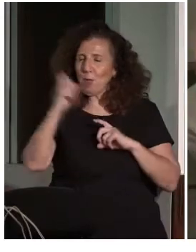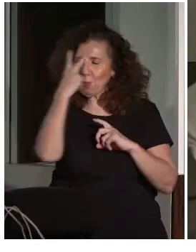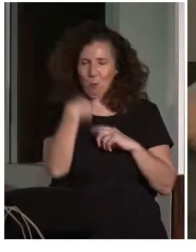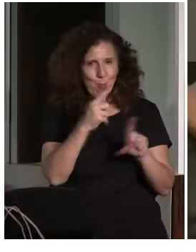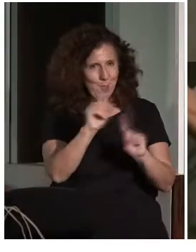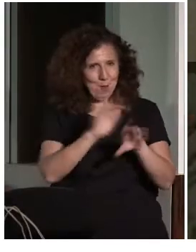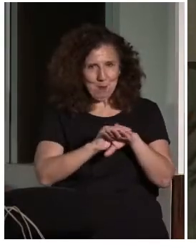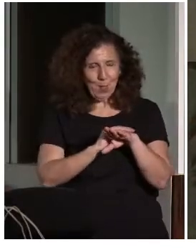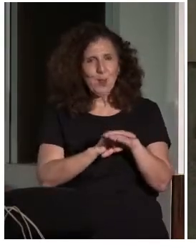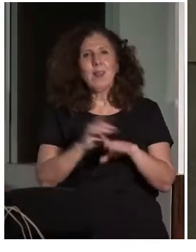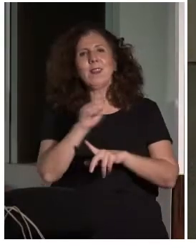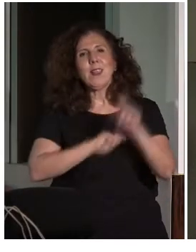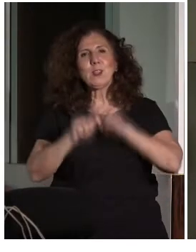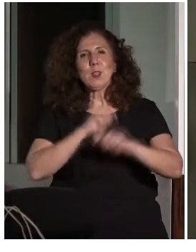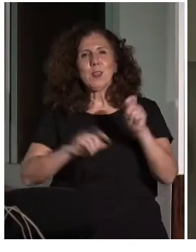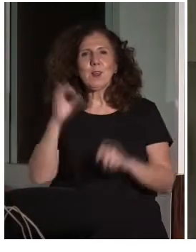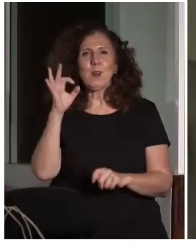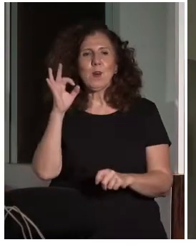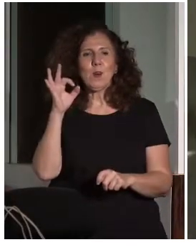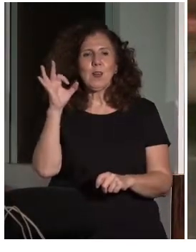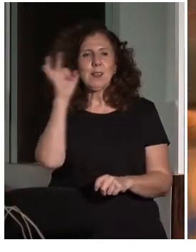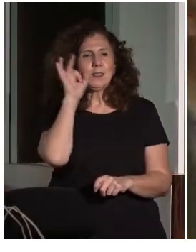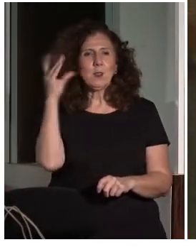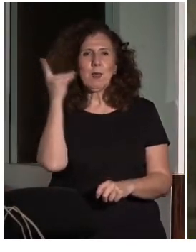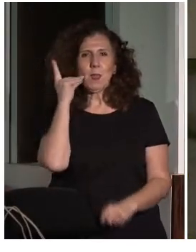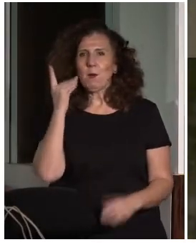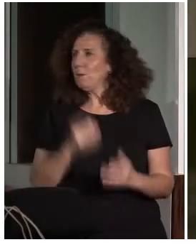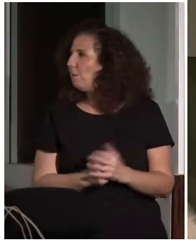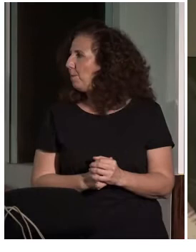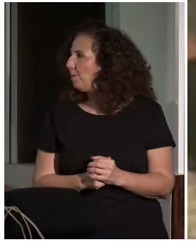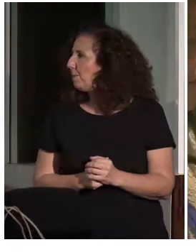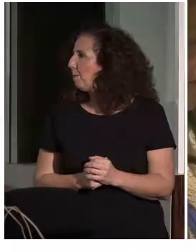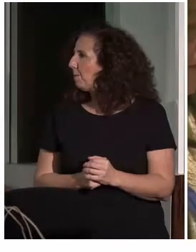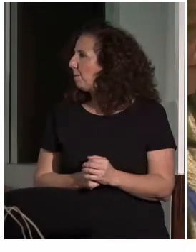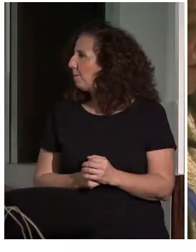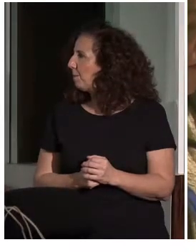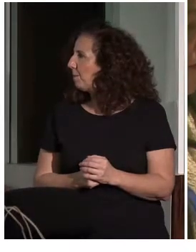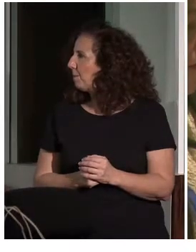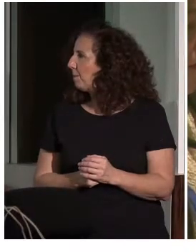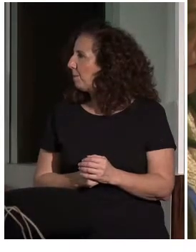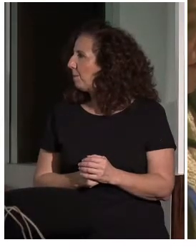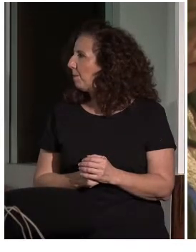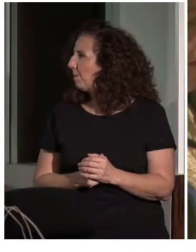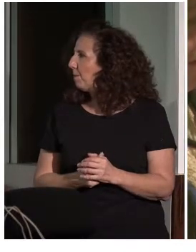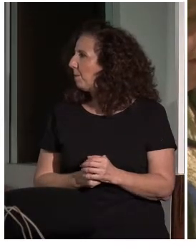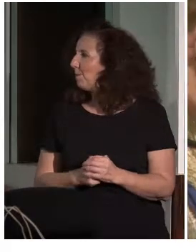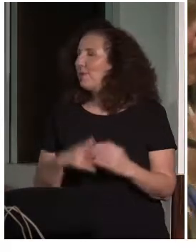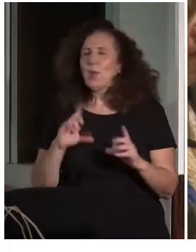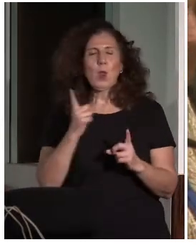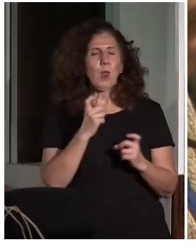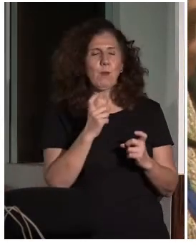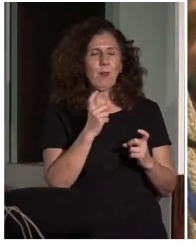de síndrome Down. ¿Quieres el pasador? ¿Para pasar la diapositiva? No creo que la vayamos a poner. Vale. Gracias.